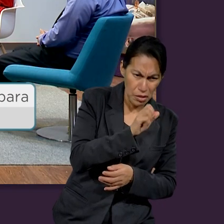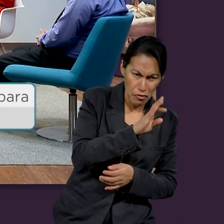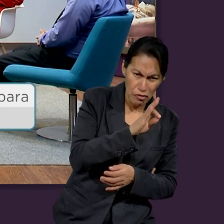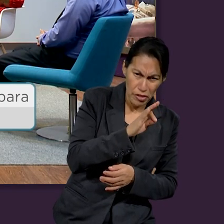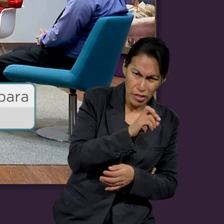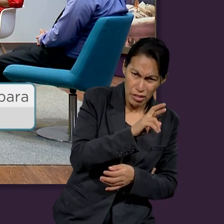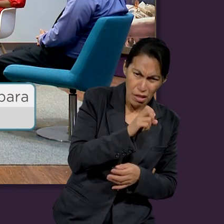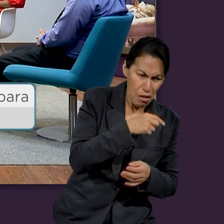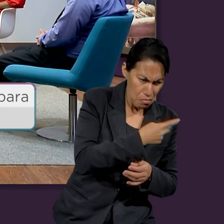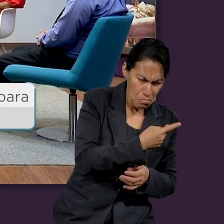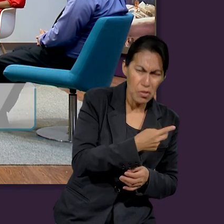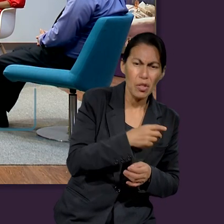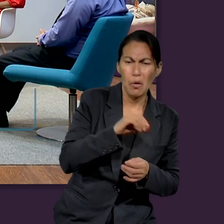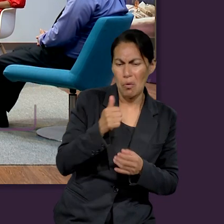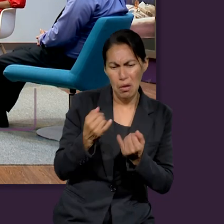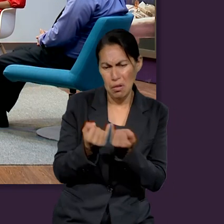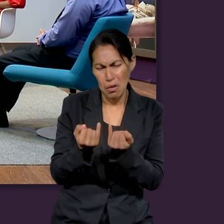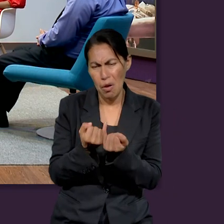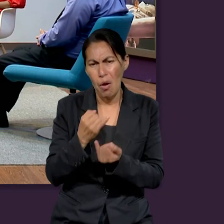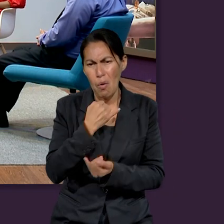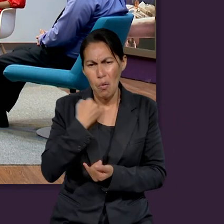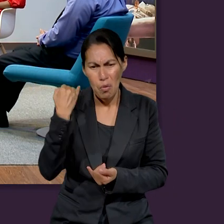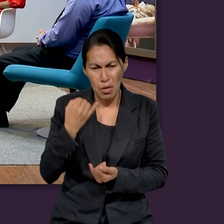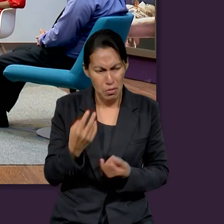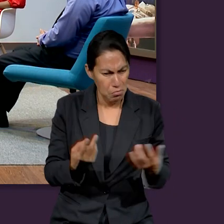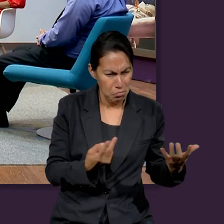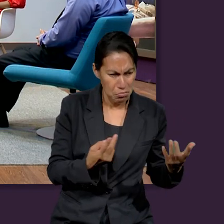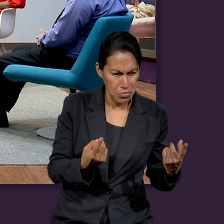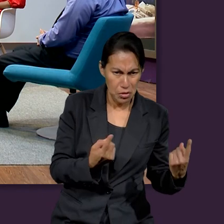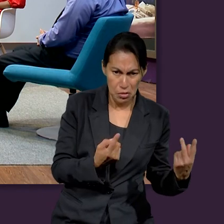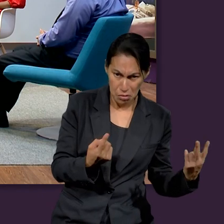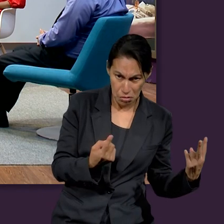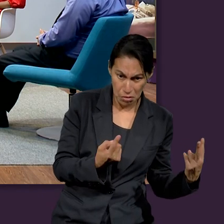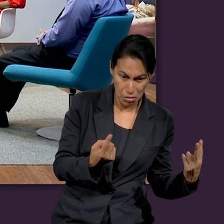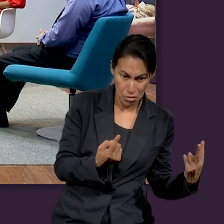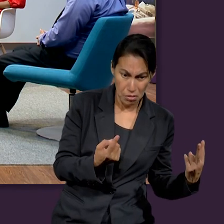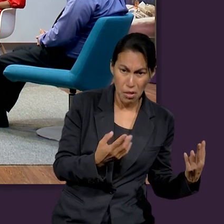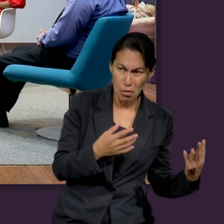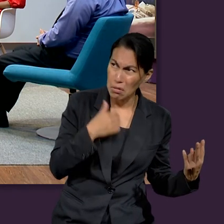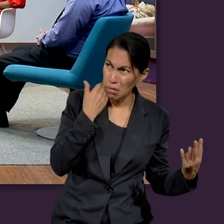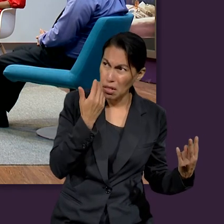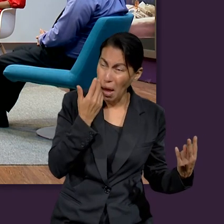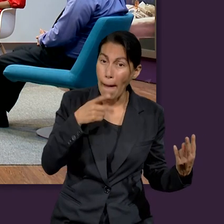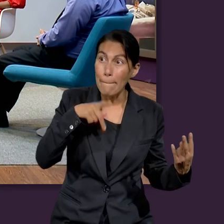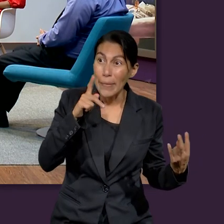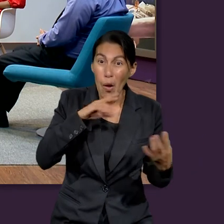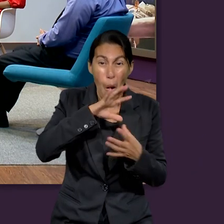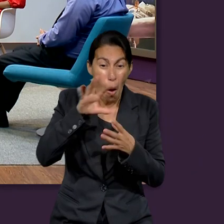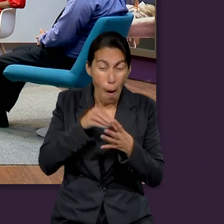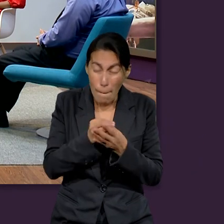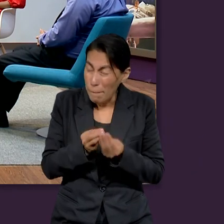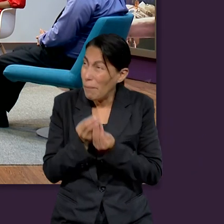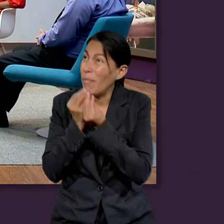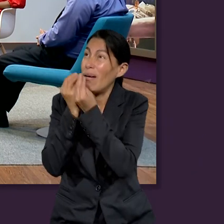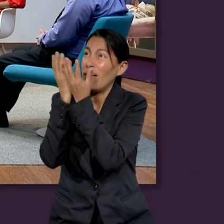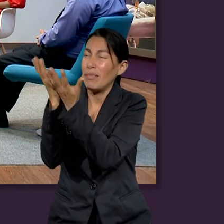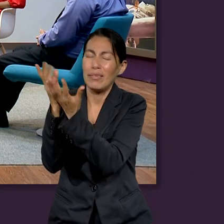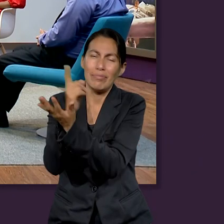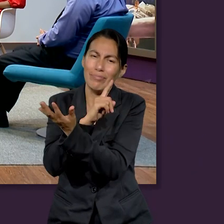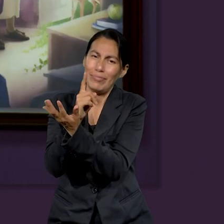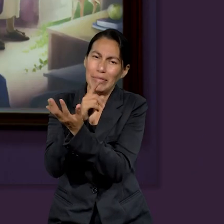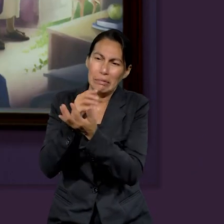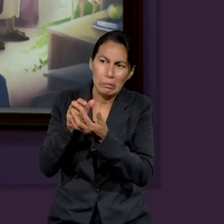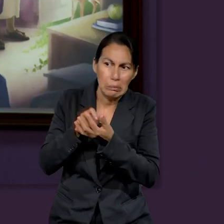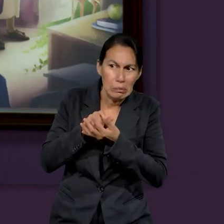al final no actuaron como tal. Y con Judas sucedió lo mismo. Estando cerca de Jesús y amándolo, aprendiendo de él, al final no